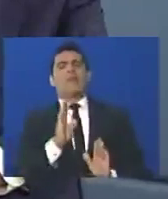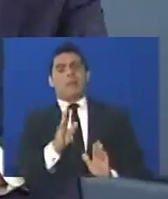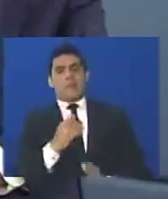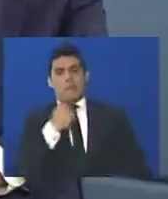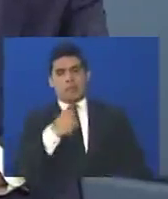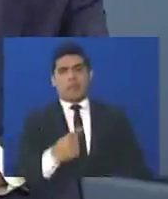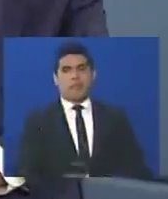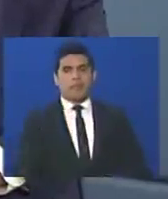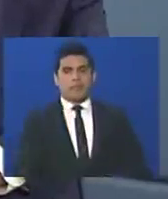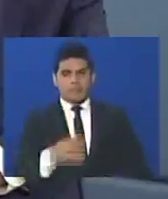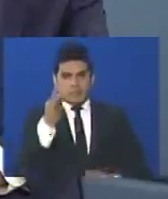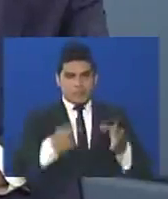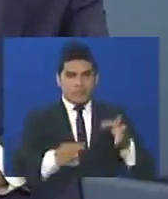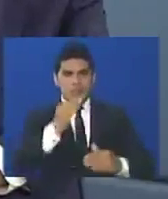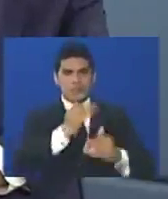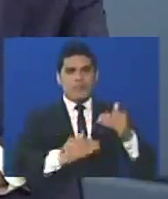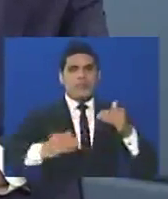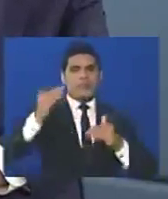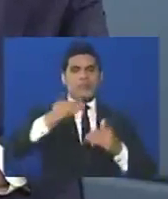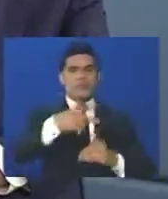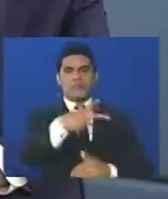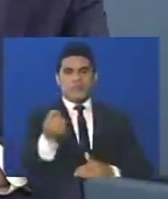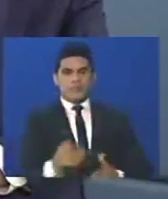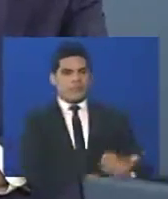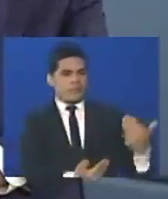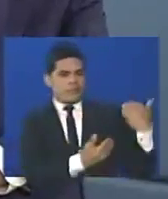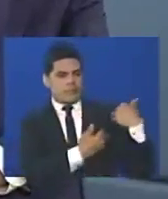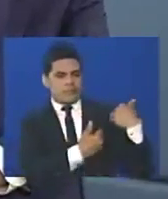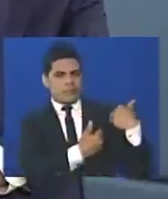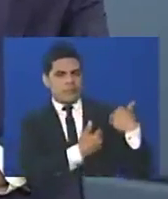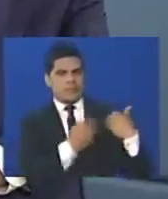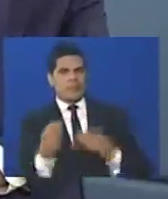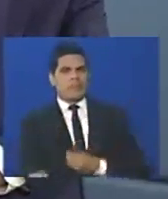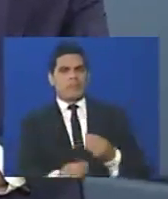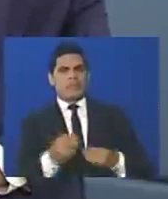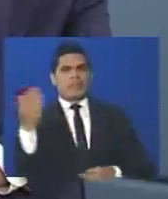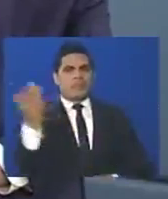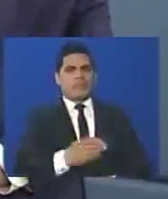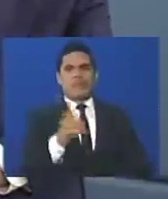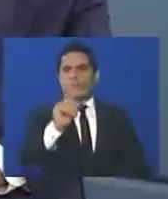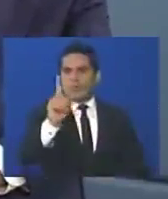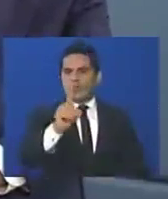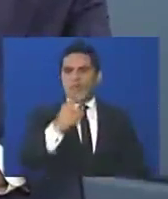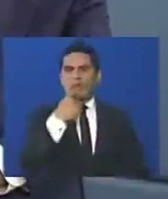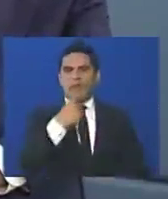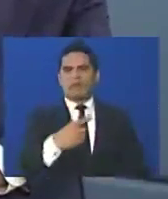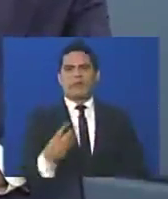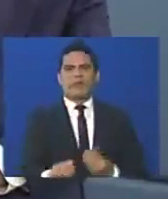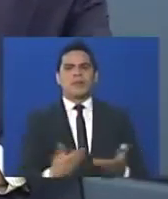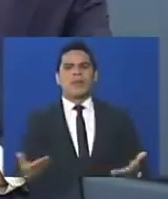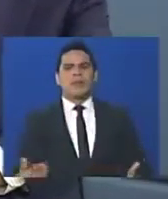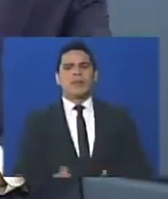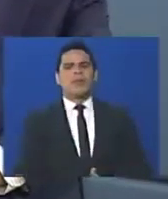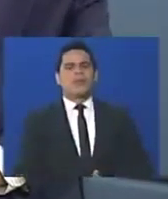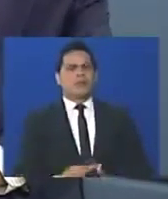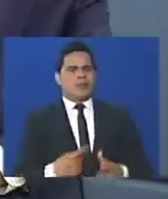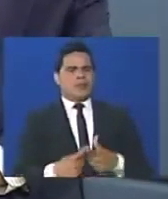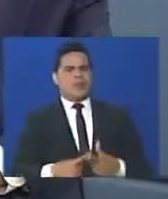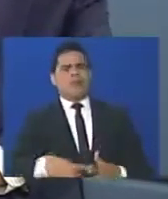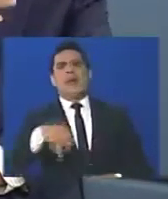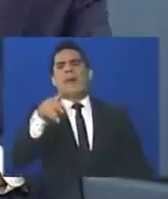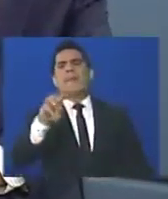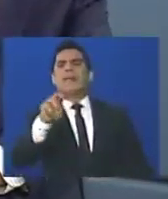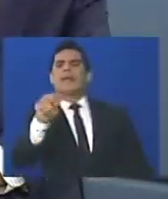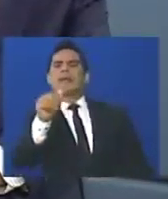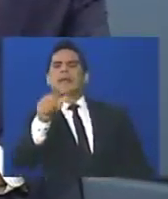cierto, ese Tribunal Supremo de Justicia, está usurpando las funciones del Tribunal Penal, ellos no son un Tribunal Penal, es decir,